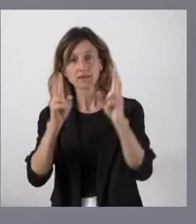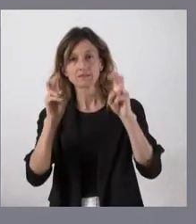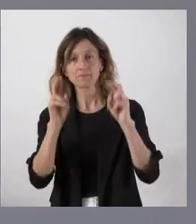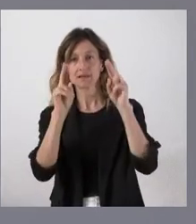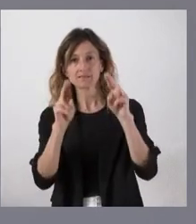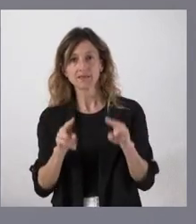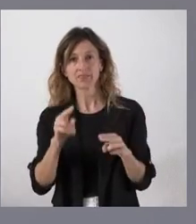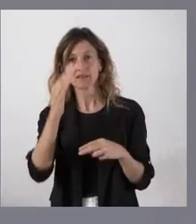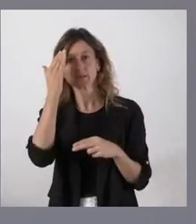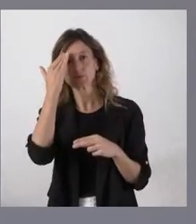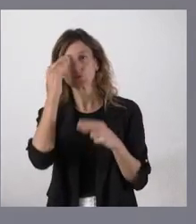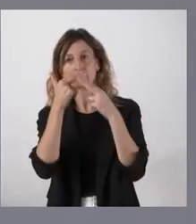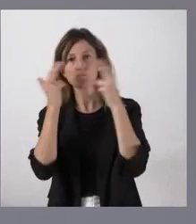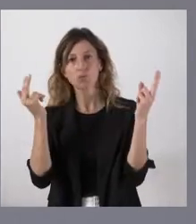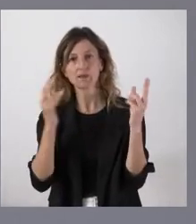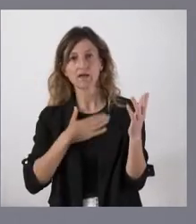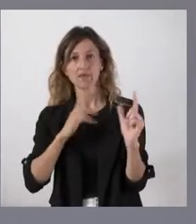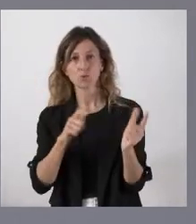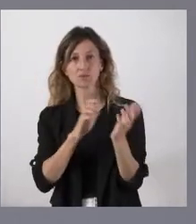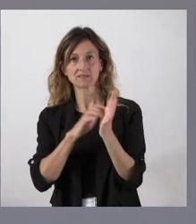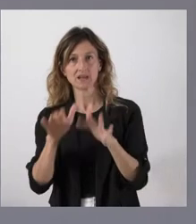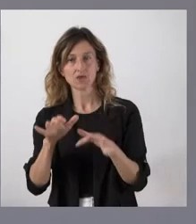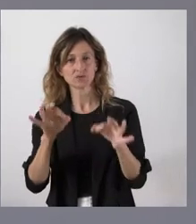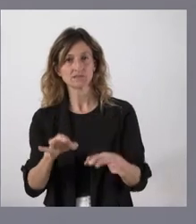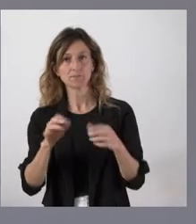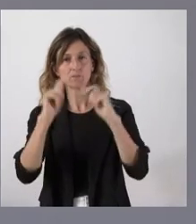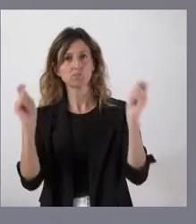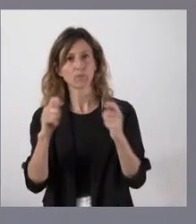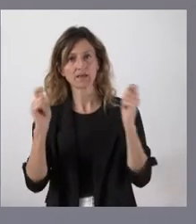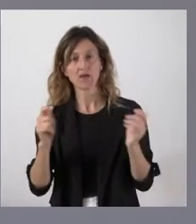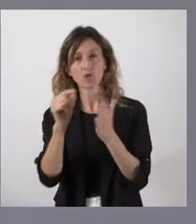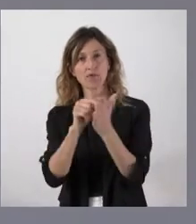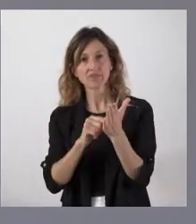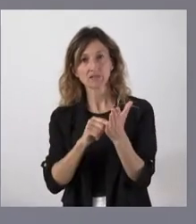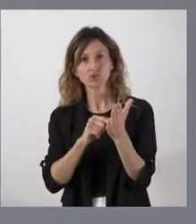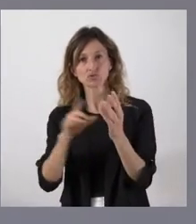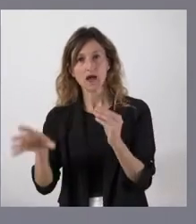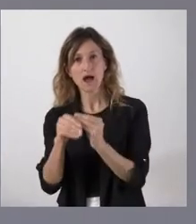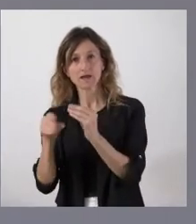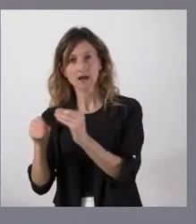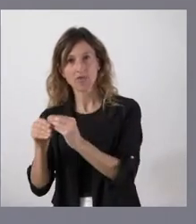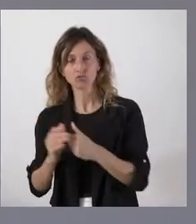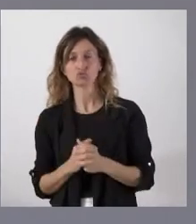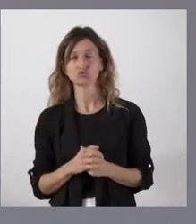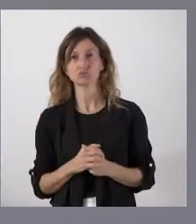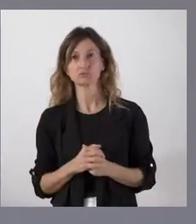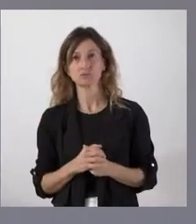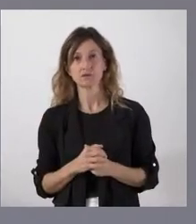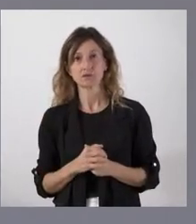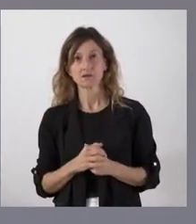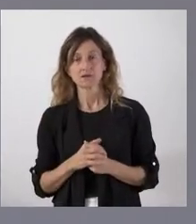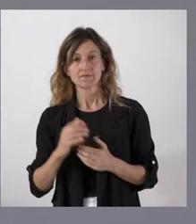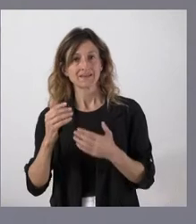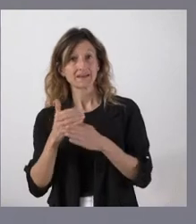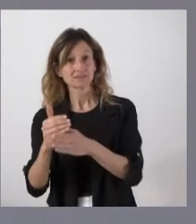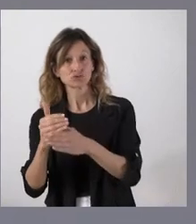titularidad pública de la Junta de Castilla y León y hemos publicado datos agregados respecto del resto de residencias.